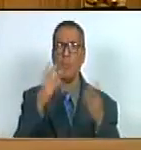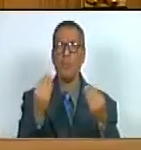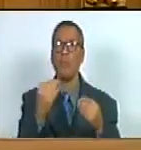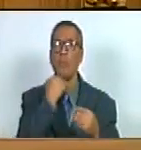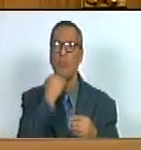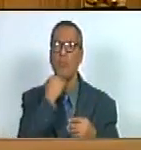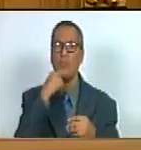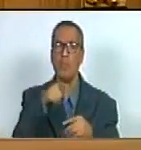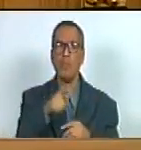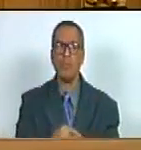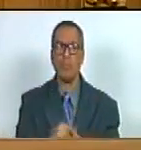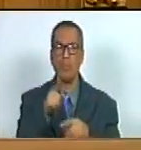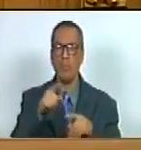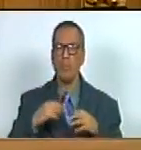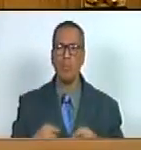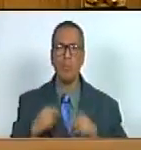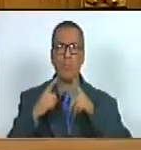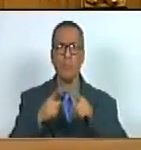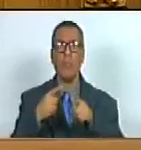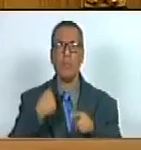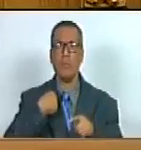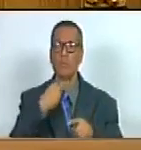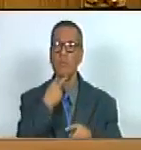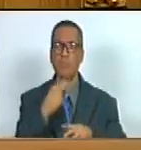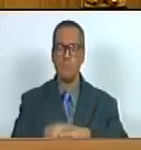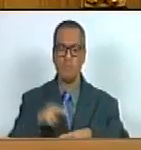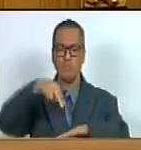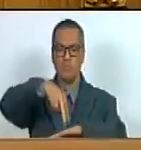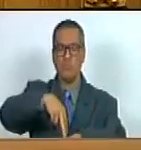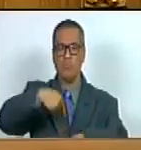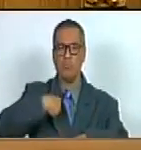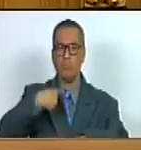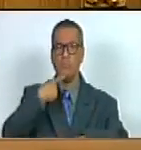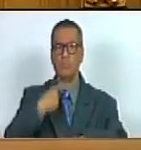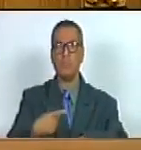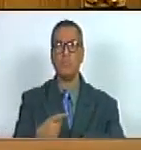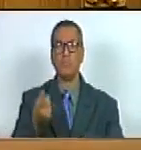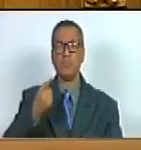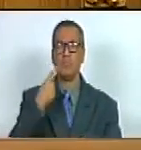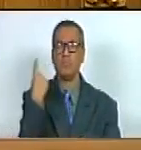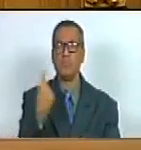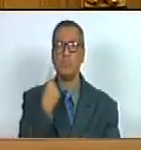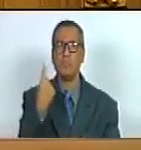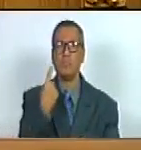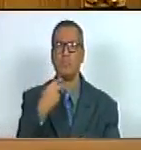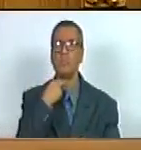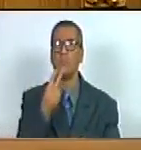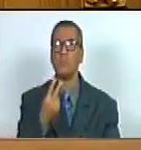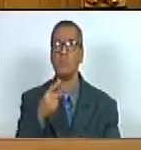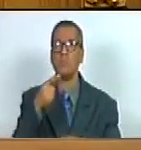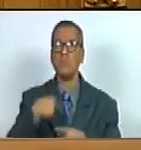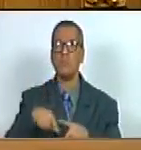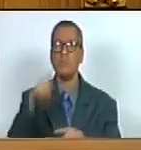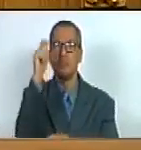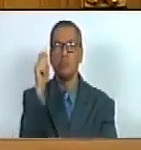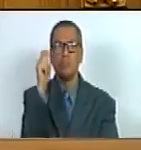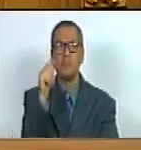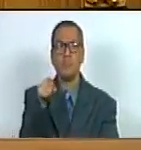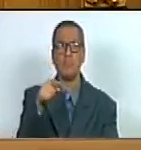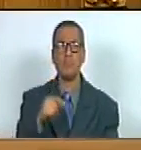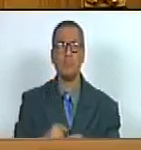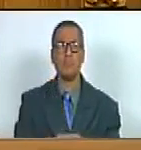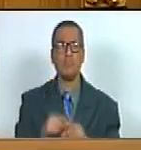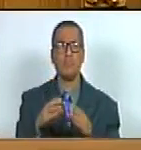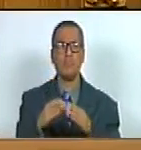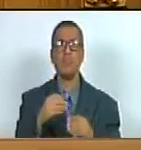y en este caso me paro para decir que no solamente les hablo en condición de diputada sino en